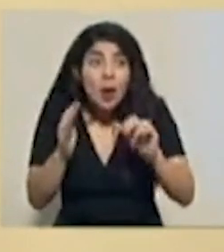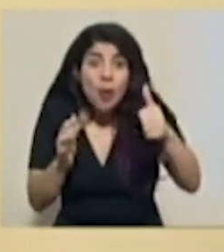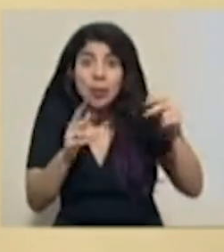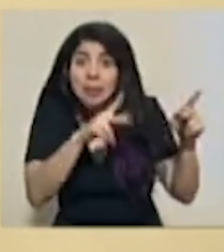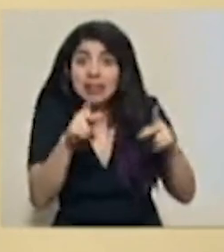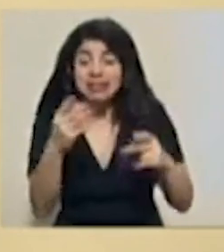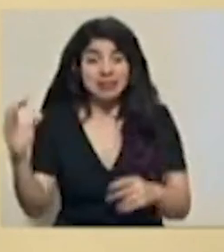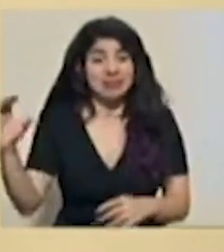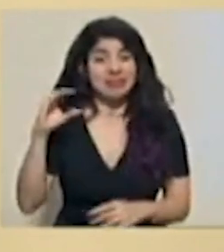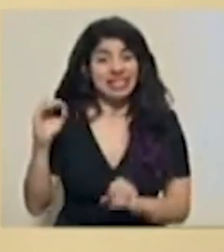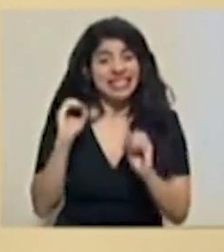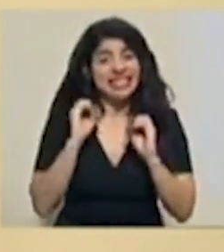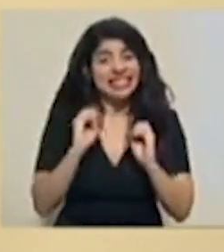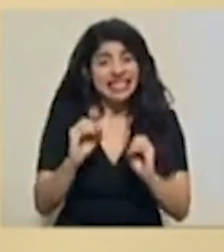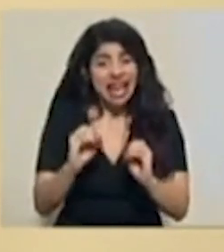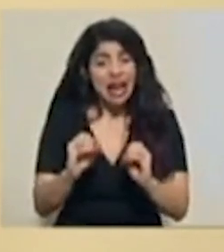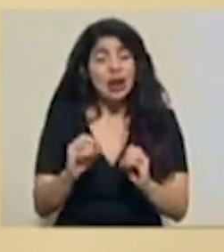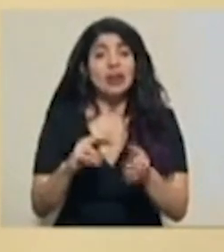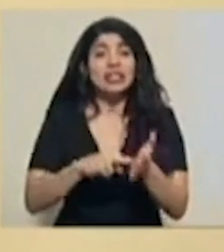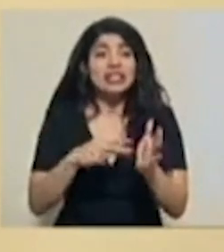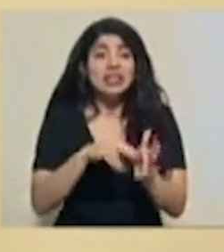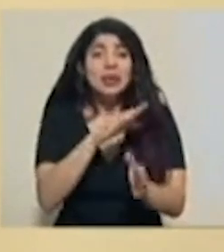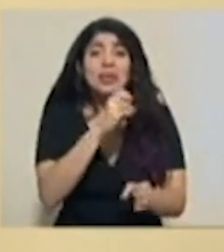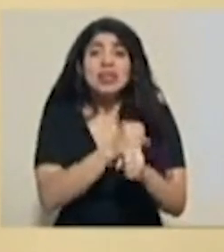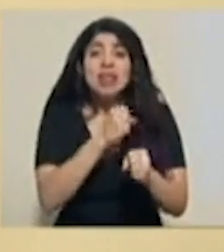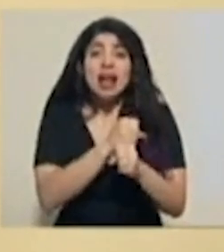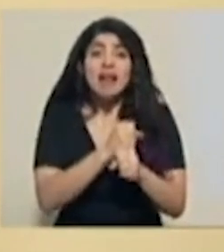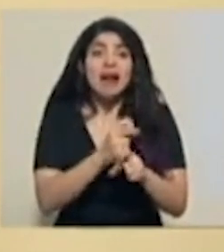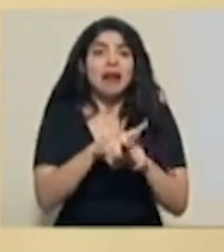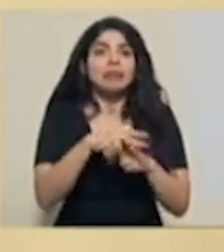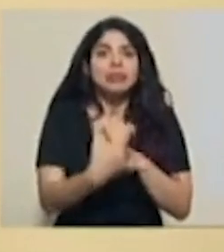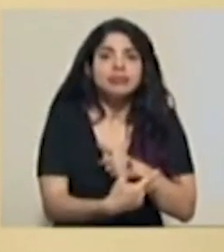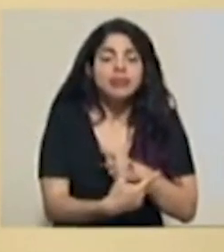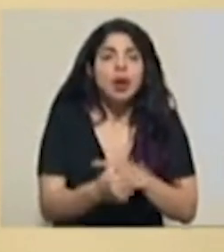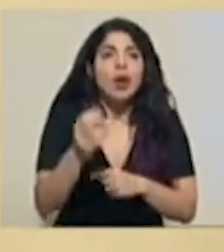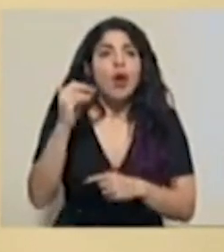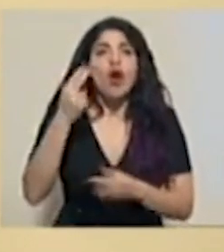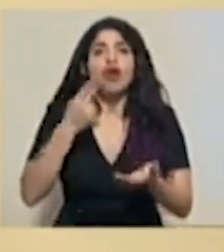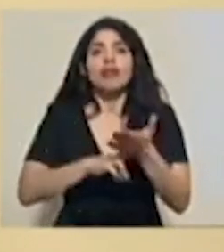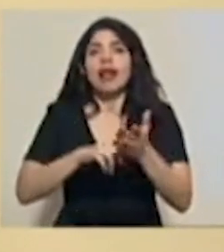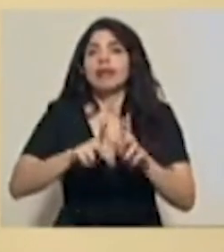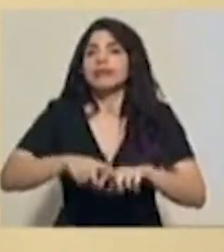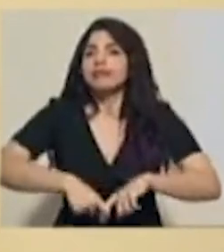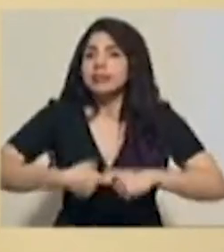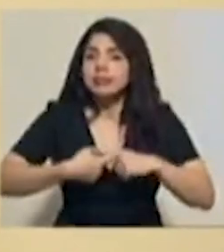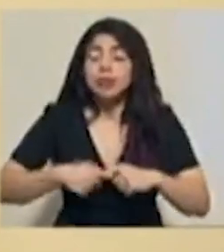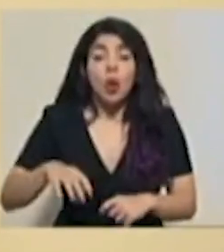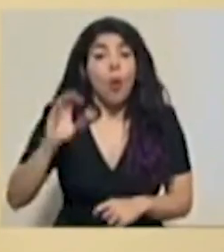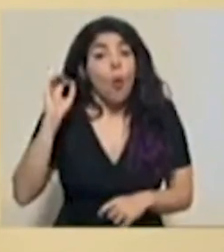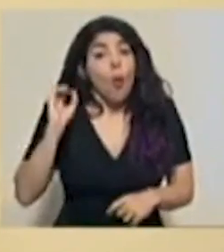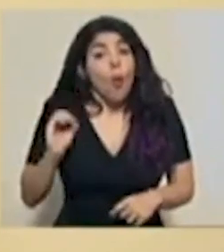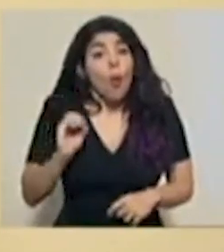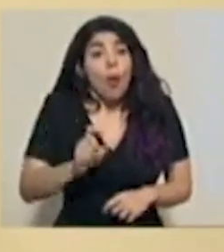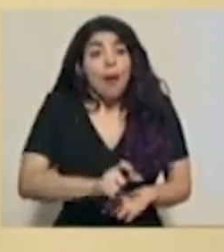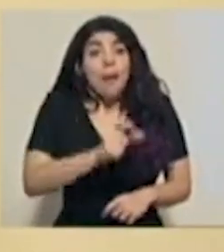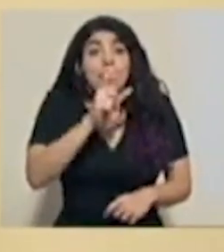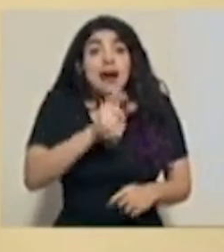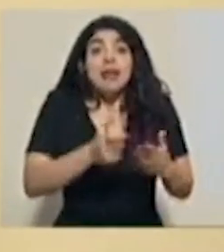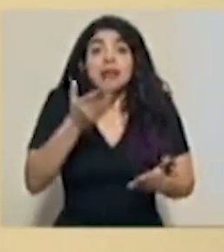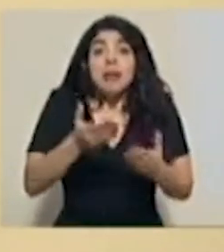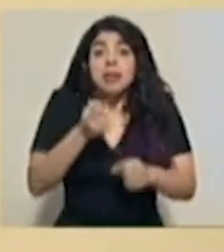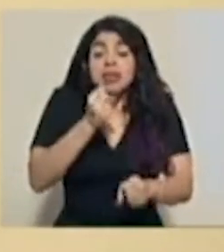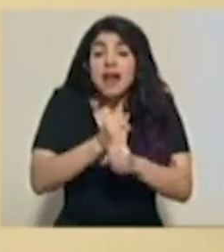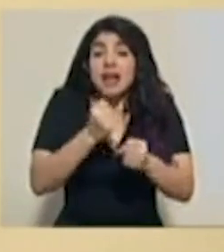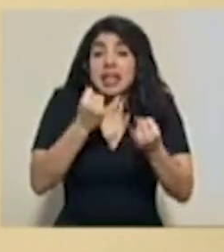ingresos. Que su afectación laboral fue, por ejemplo, por despido o suspensión de contrato o que incluso eran personas que tenían un trabajo